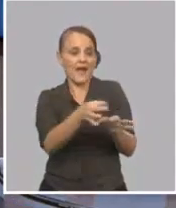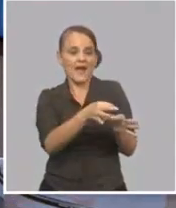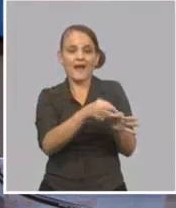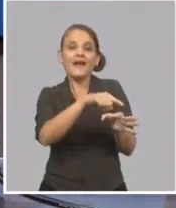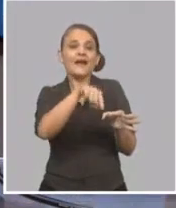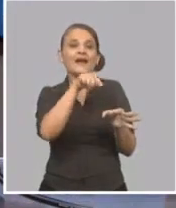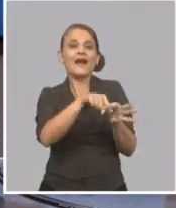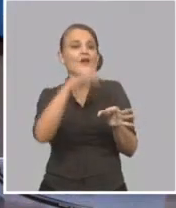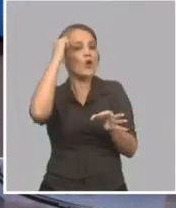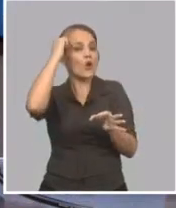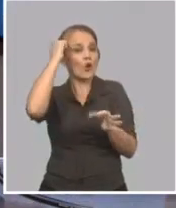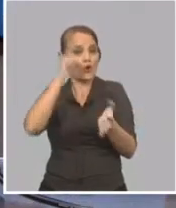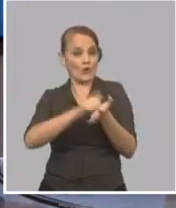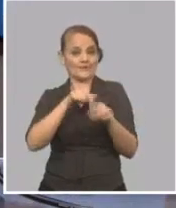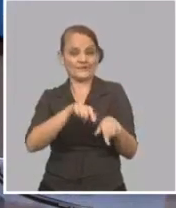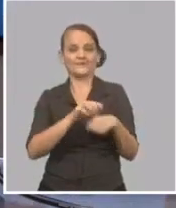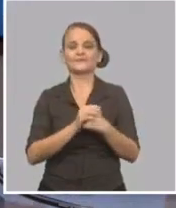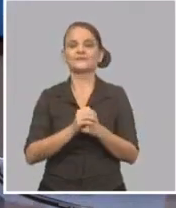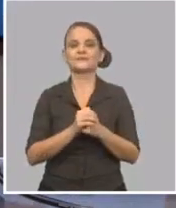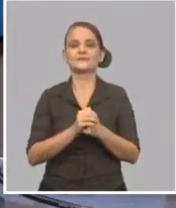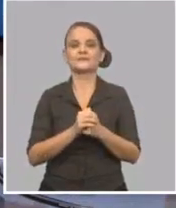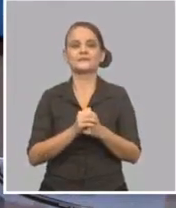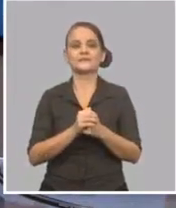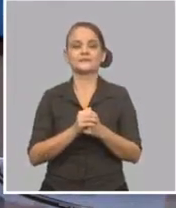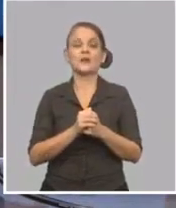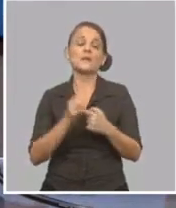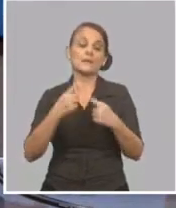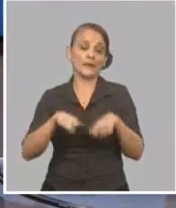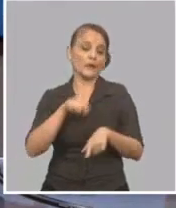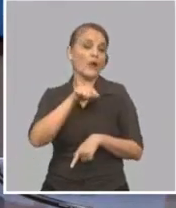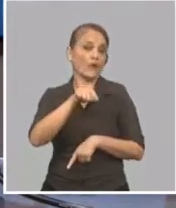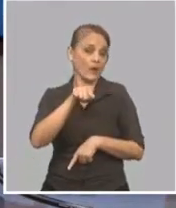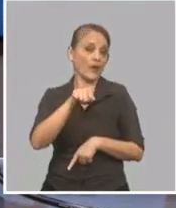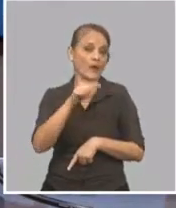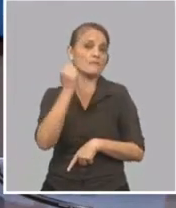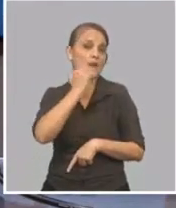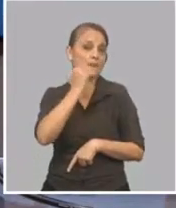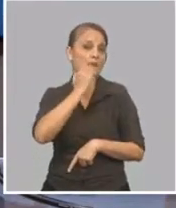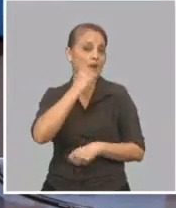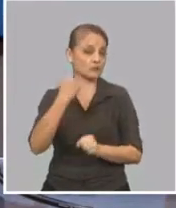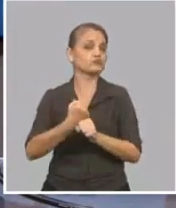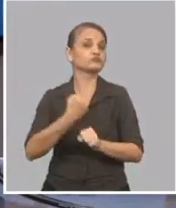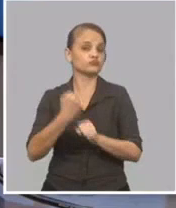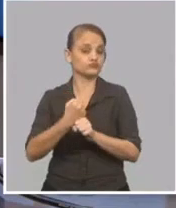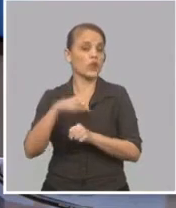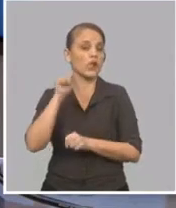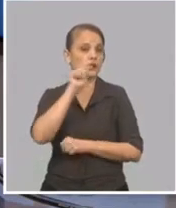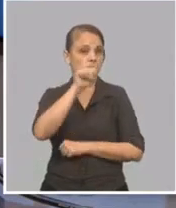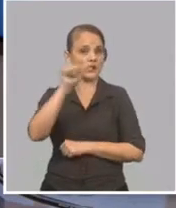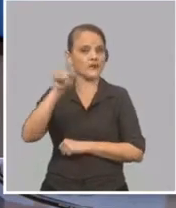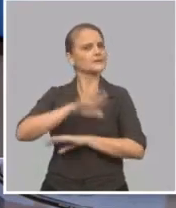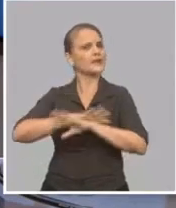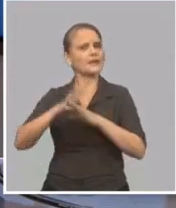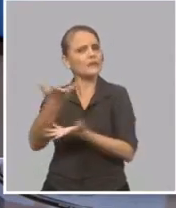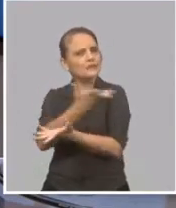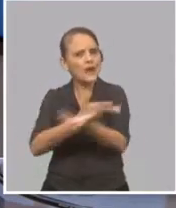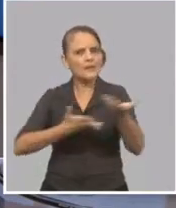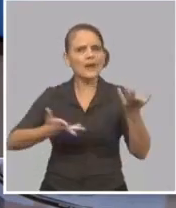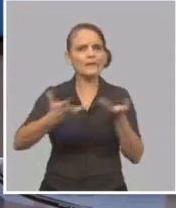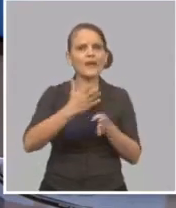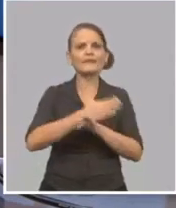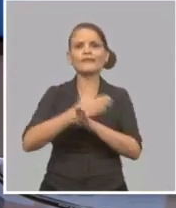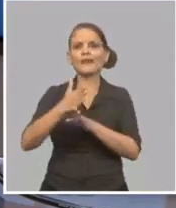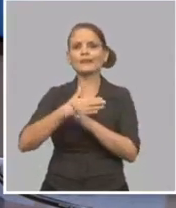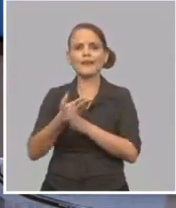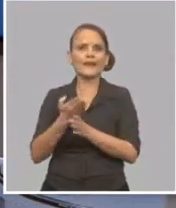el reto ahora es mayor, ya estamos en conversación con las diferentes líneas aéreas, que es lo más importante,